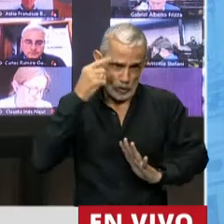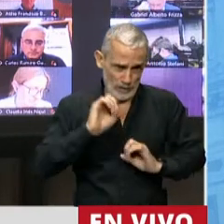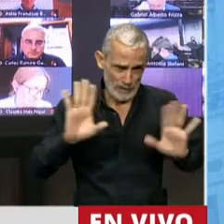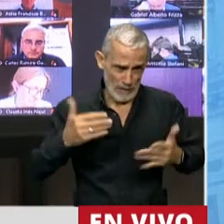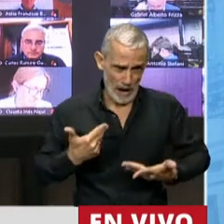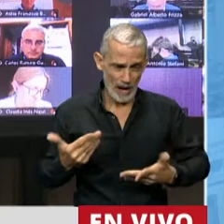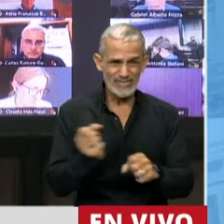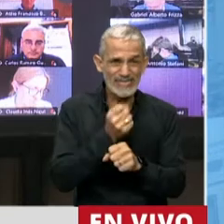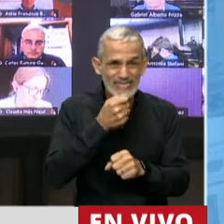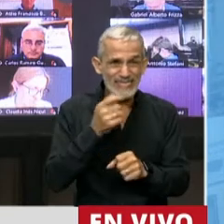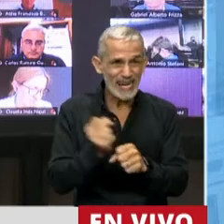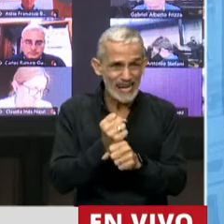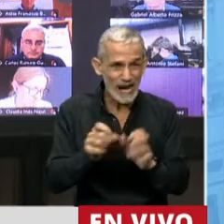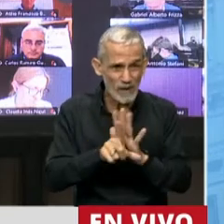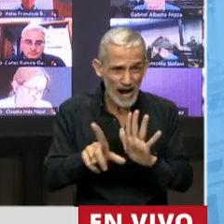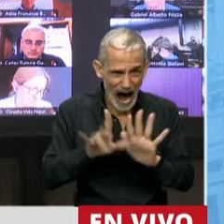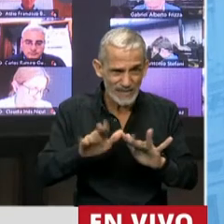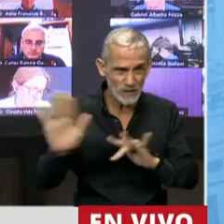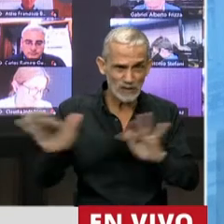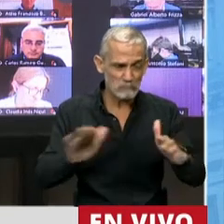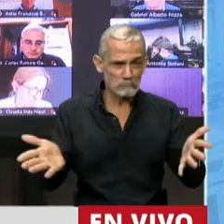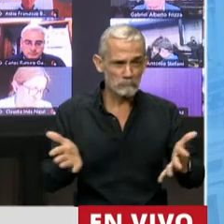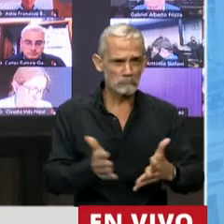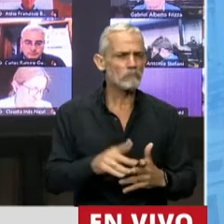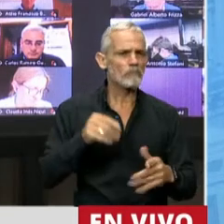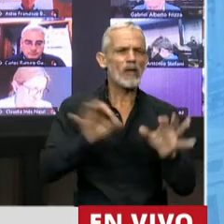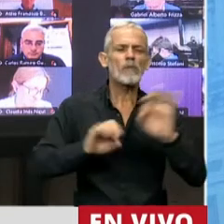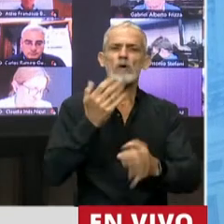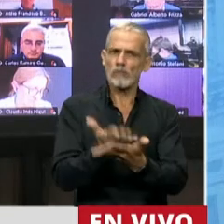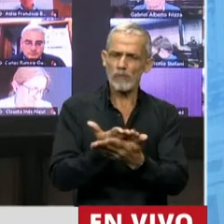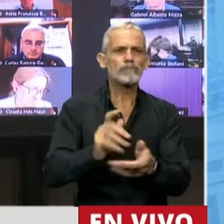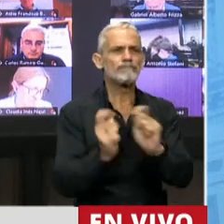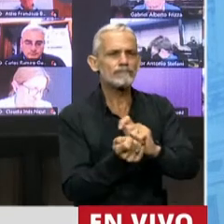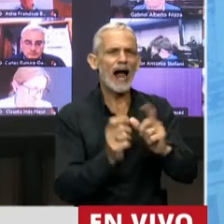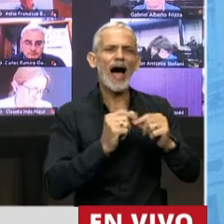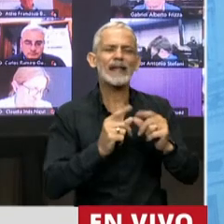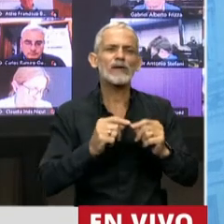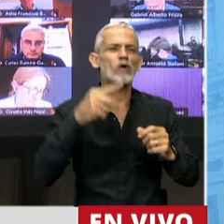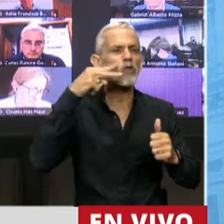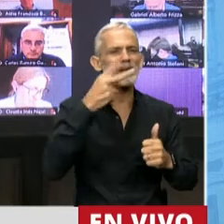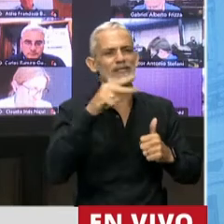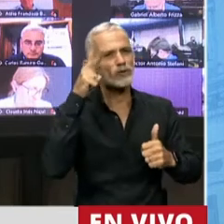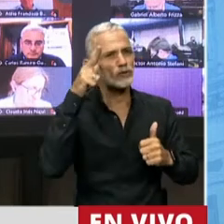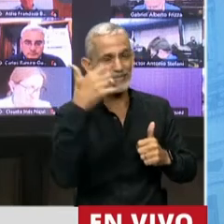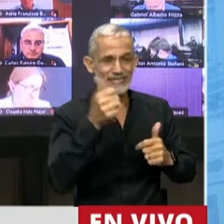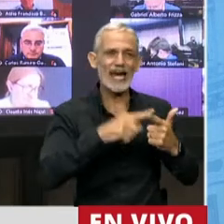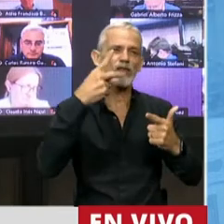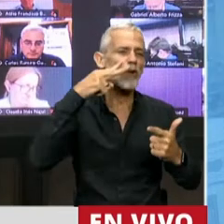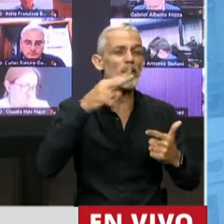aprobación de esta ley. El proyecto propone, ya se dijo, la modificación de los artículos 2386,